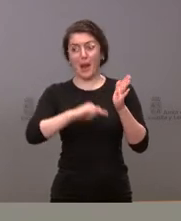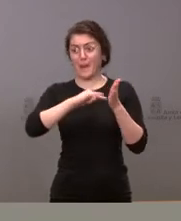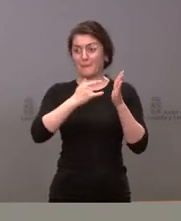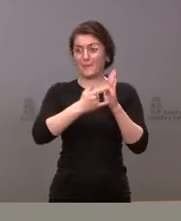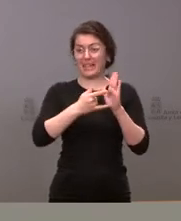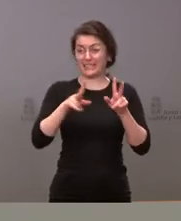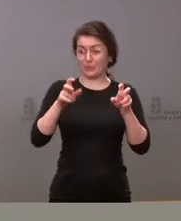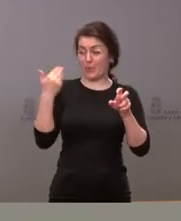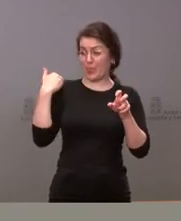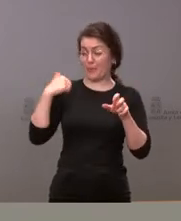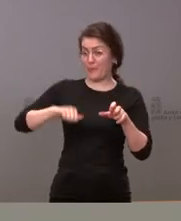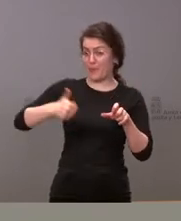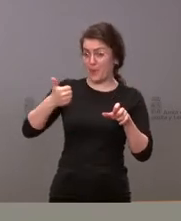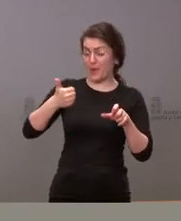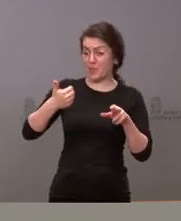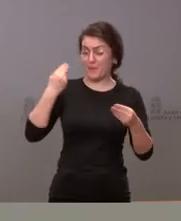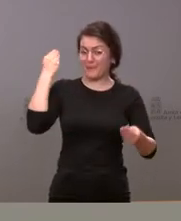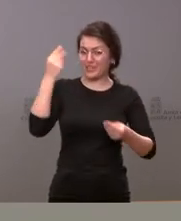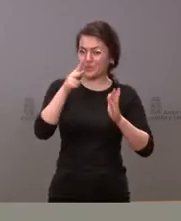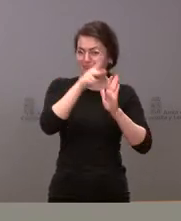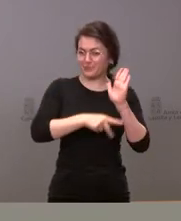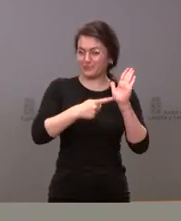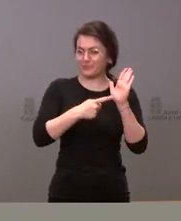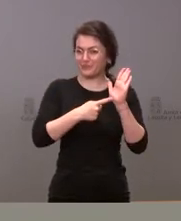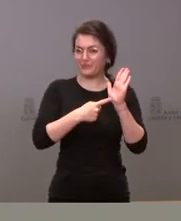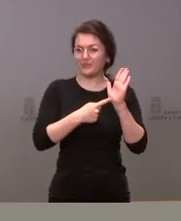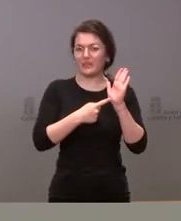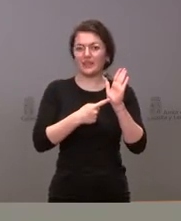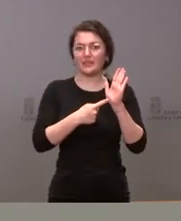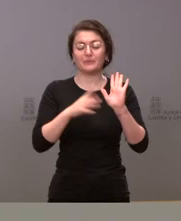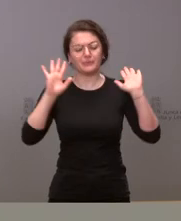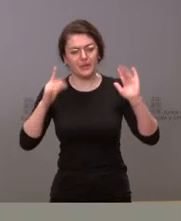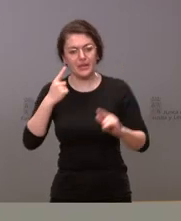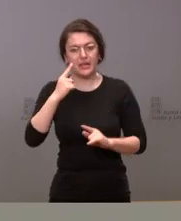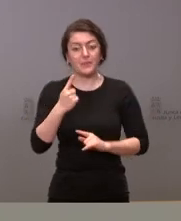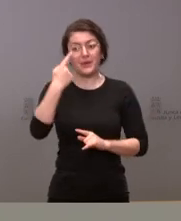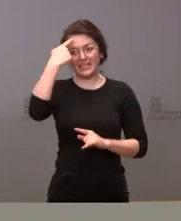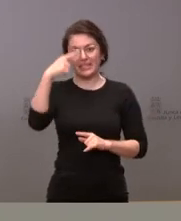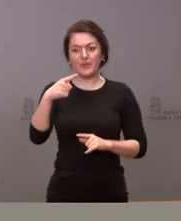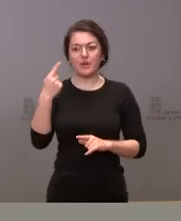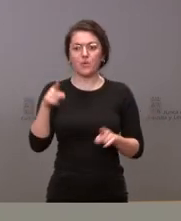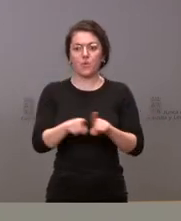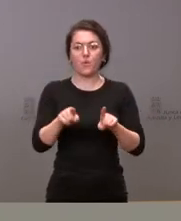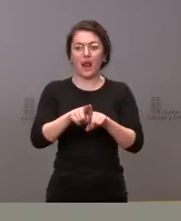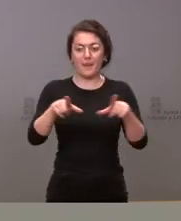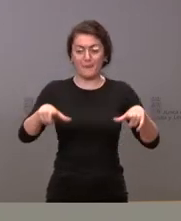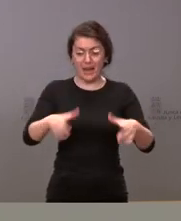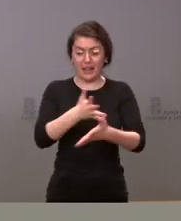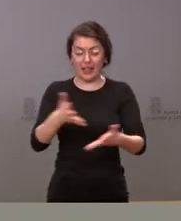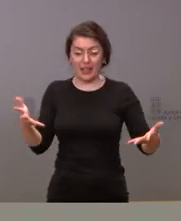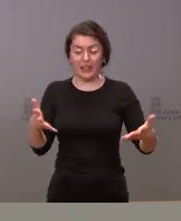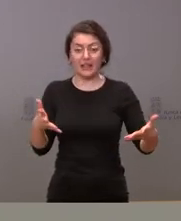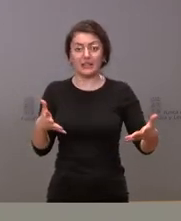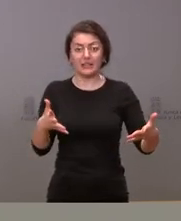lo que hacía es que aquellas bueno primero saben ustedes que las de mayor dimensión todos